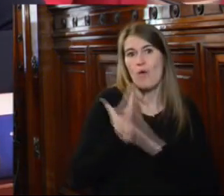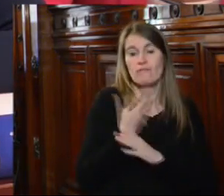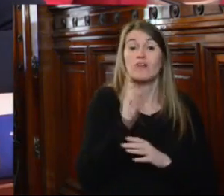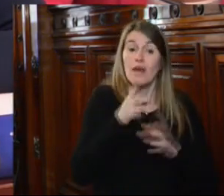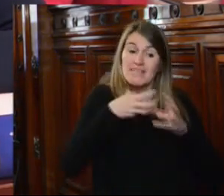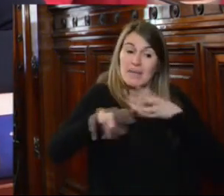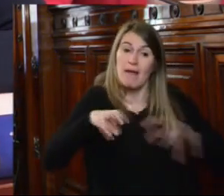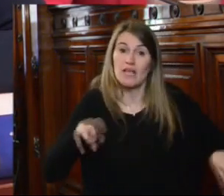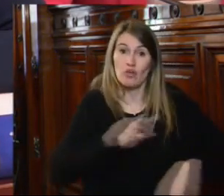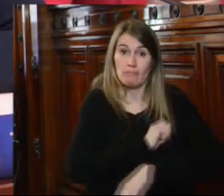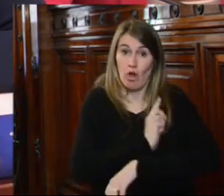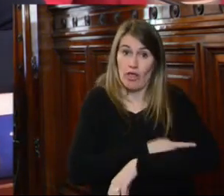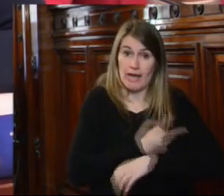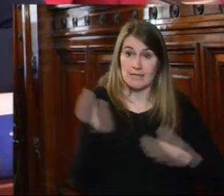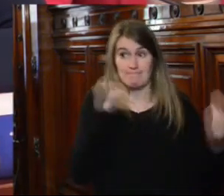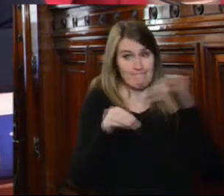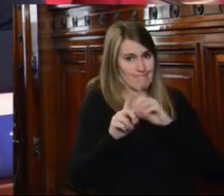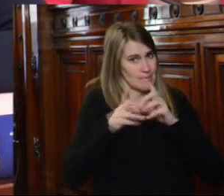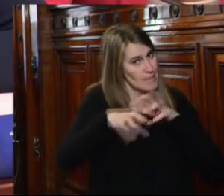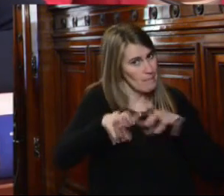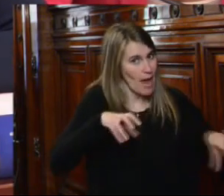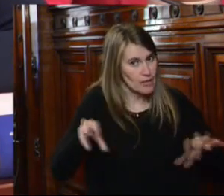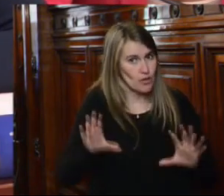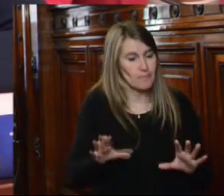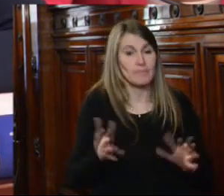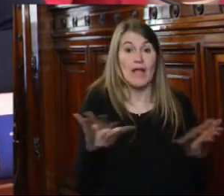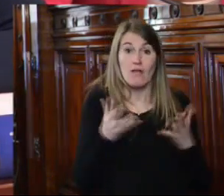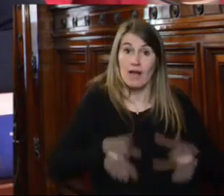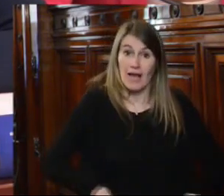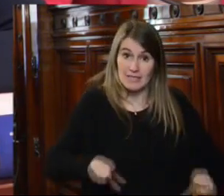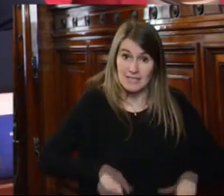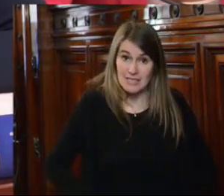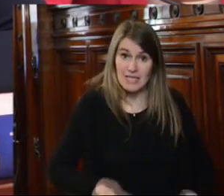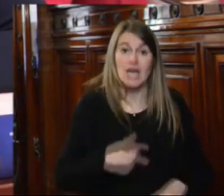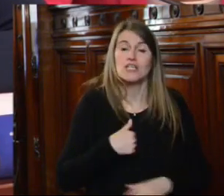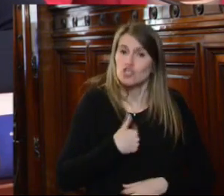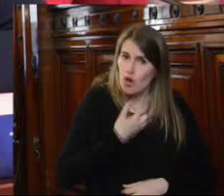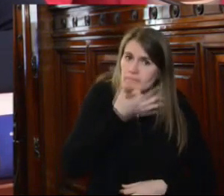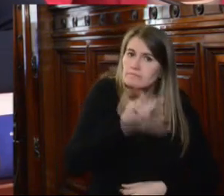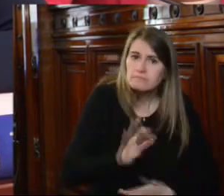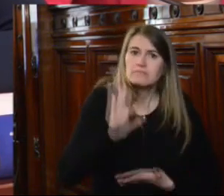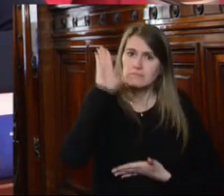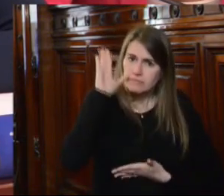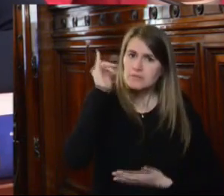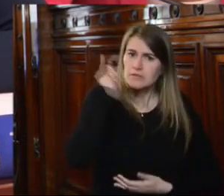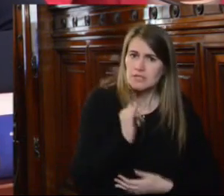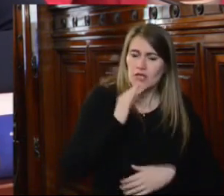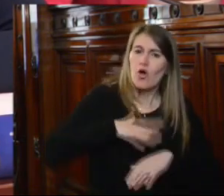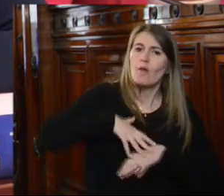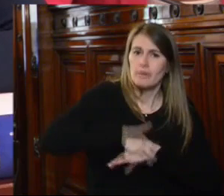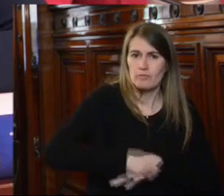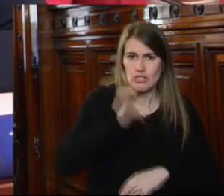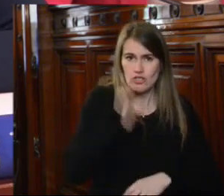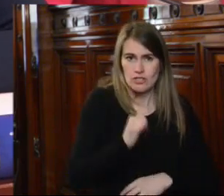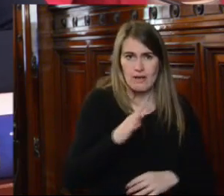poderes en esta instancia la Cancillería desea expresar su más firme compromiso para promover el desarrollo